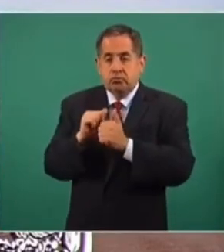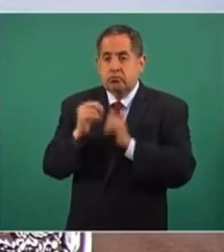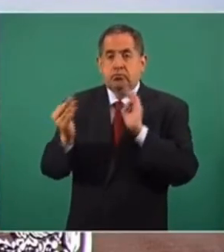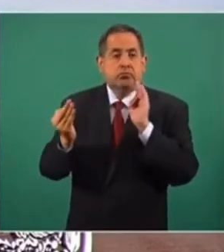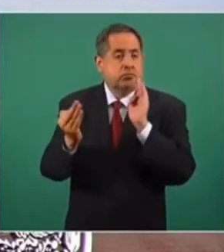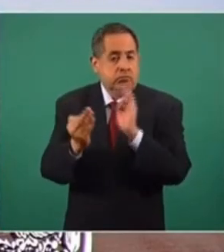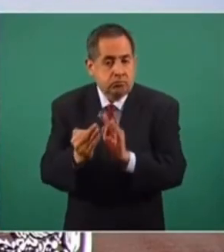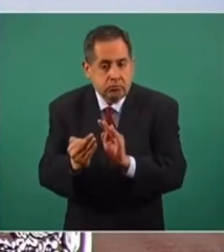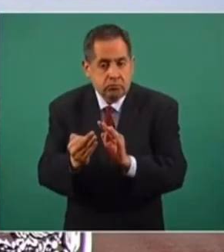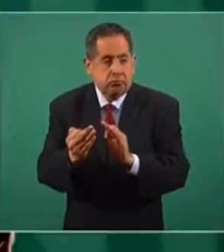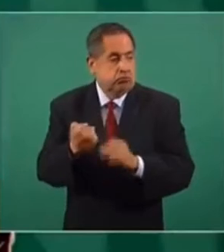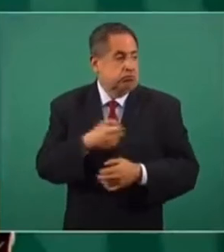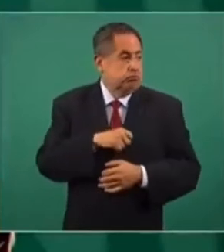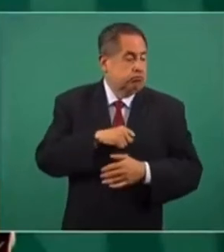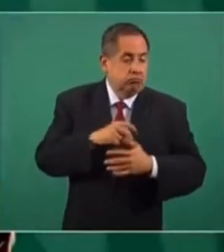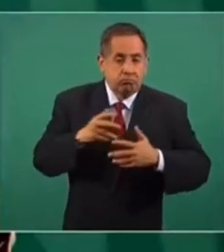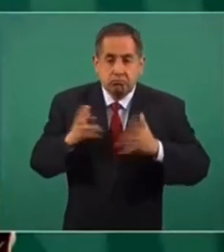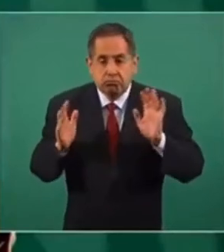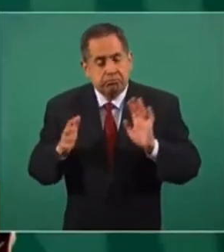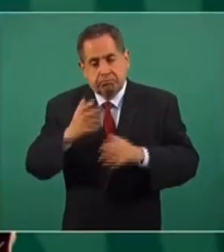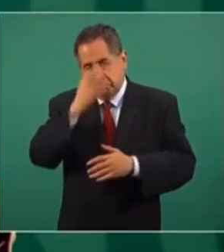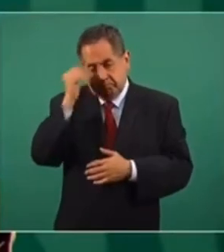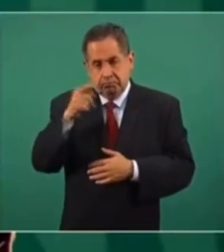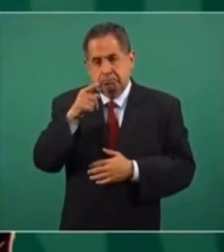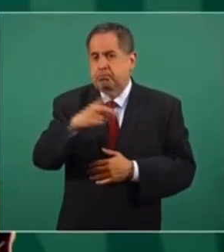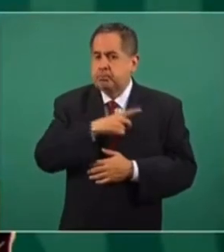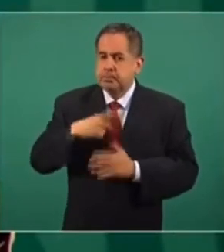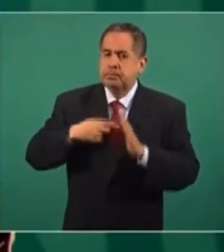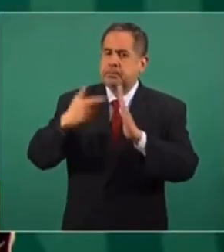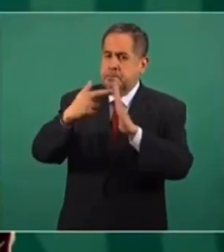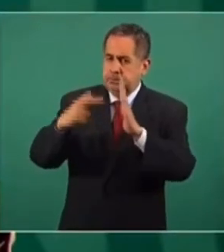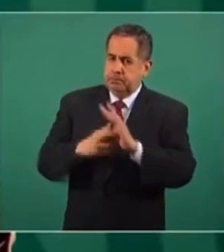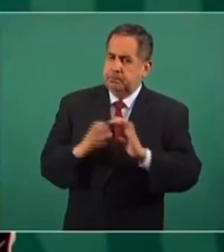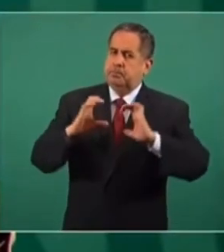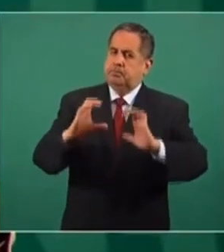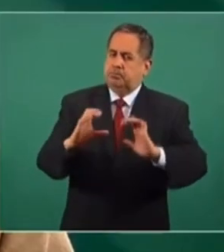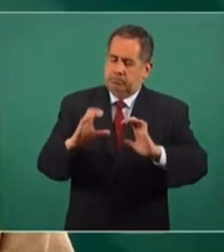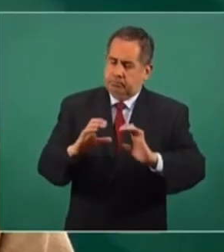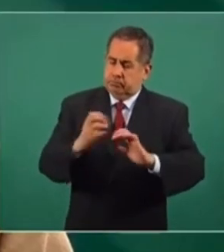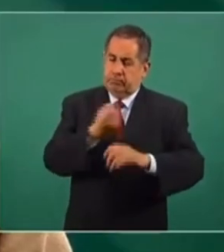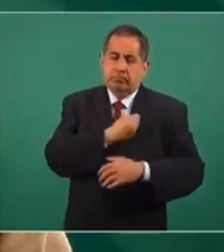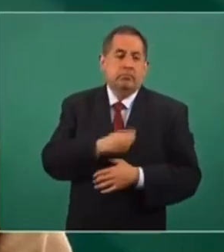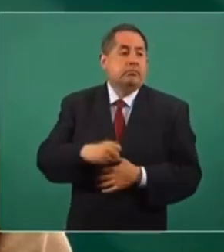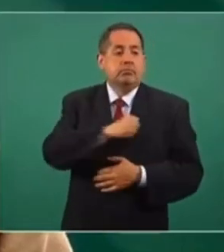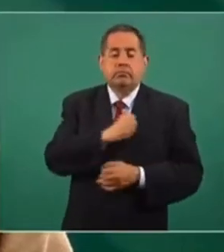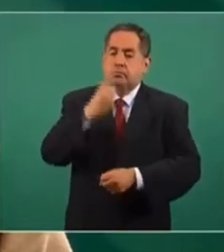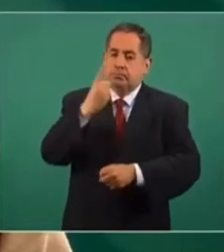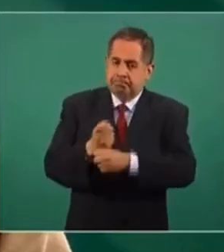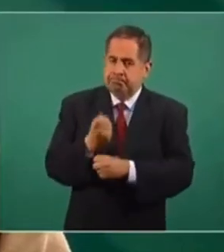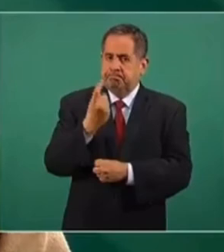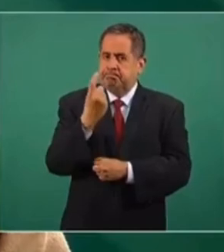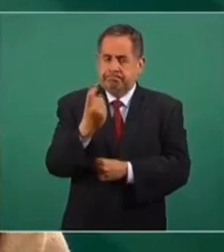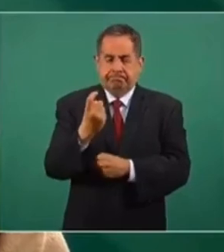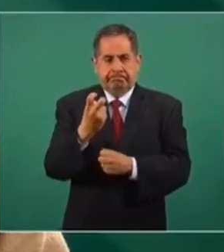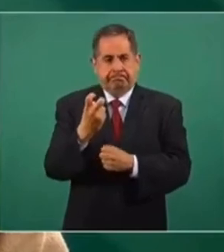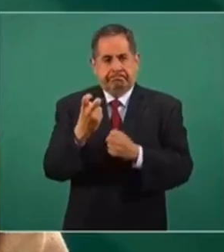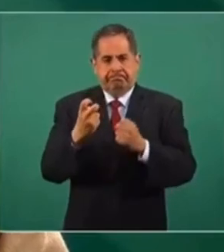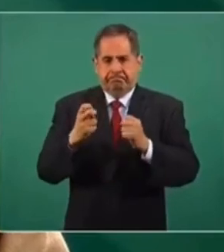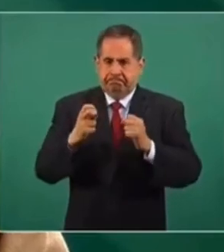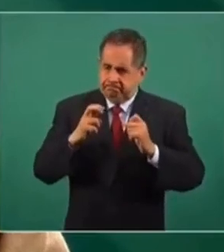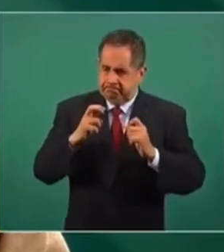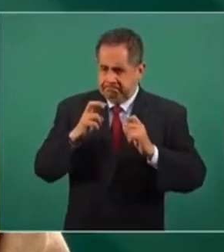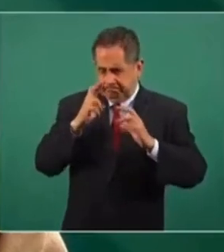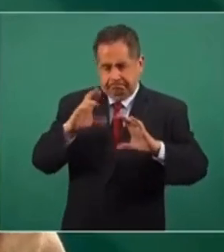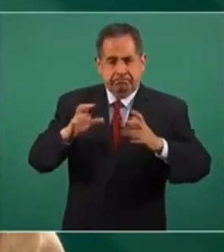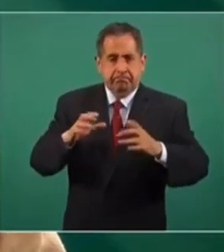de salud, tenemos que tener todas las medidas de salubridad y que nos establezca